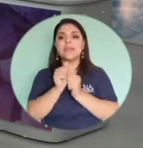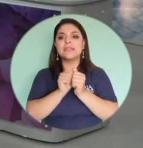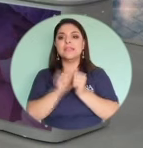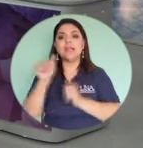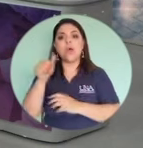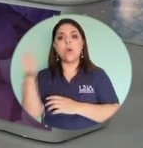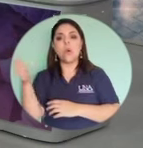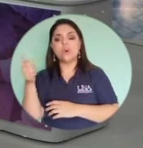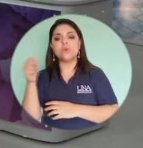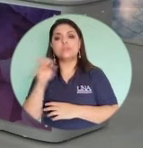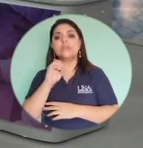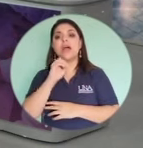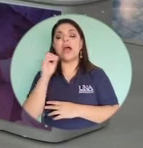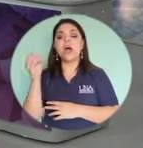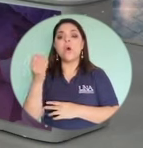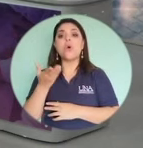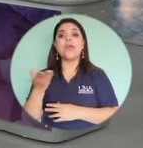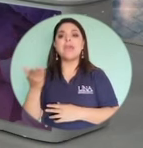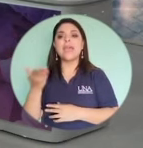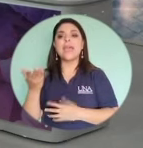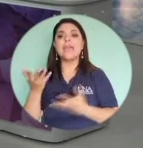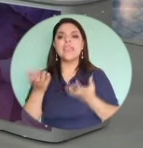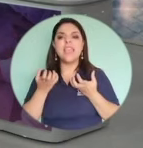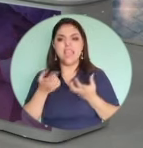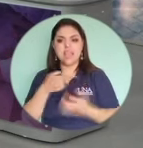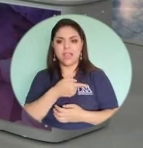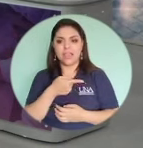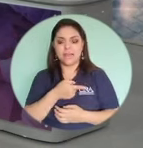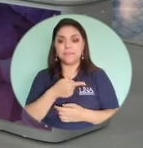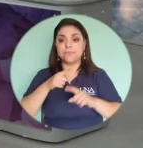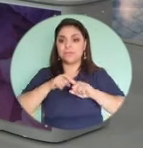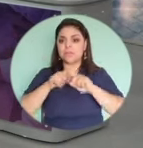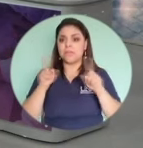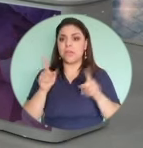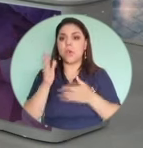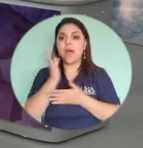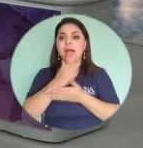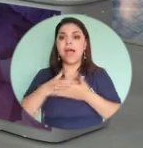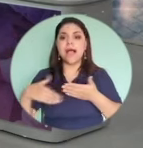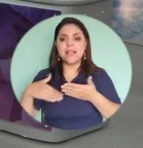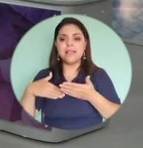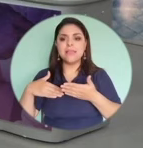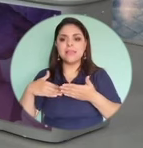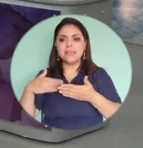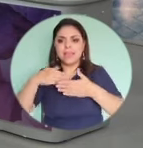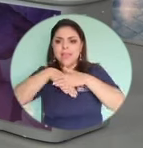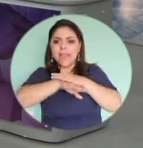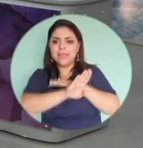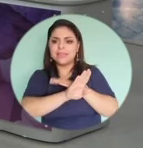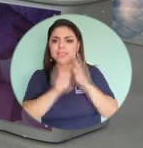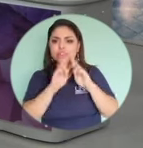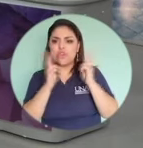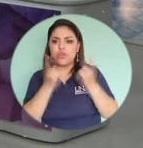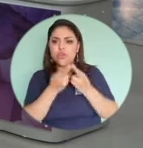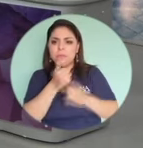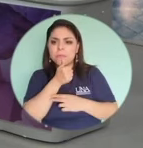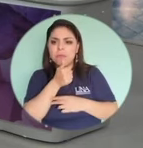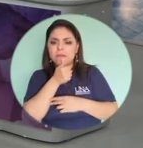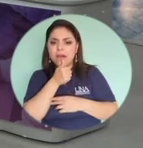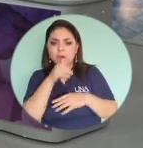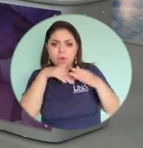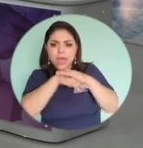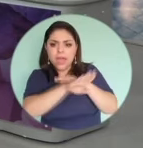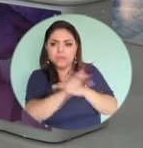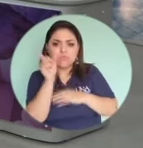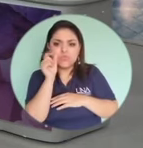o qué qué intenciones va a tener pero alguien que entre de esa forma a una a una reunión o un